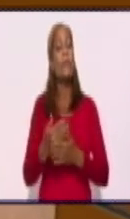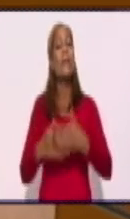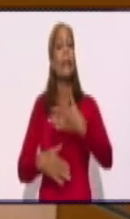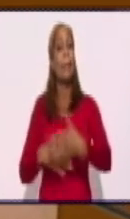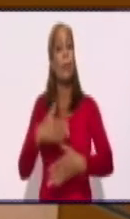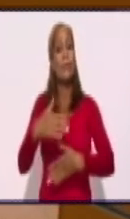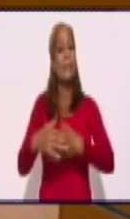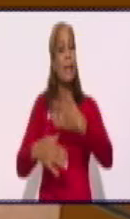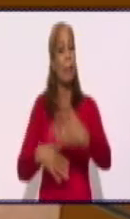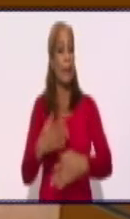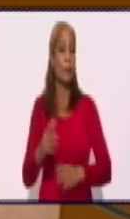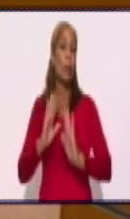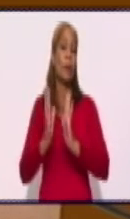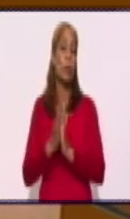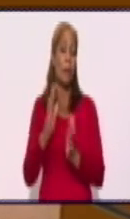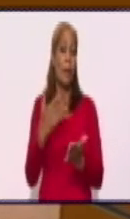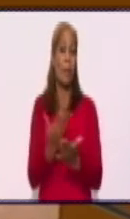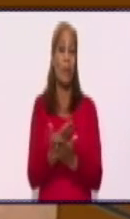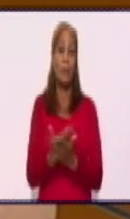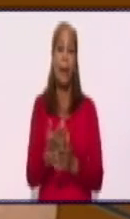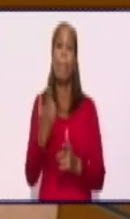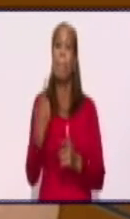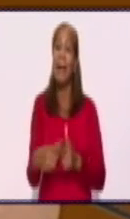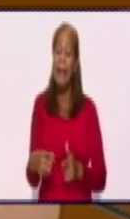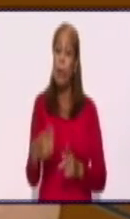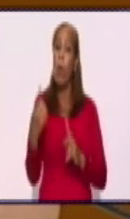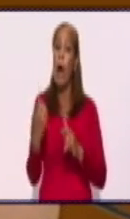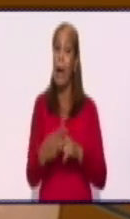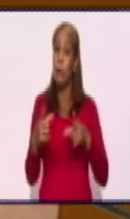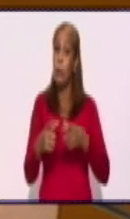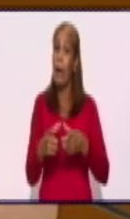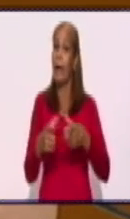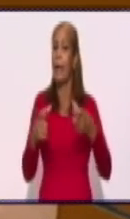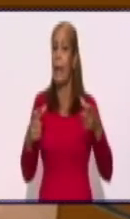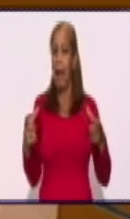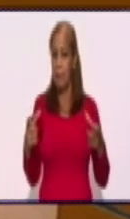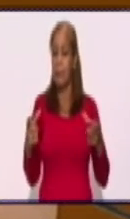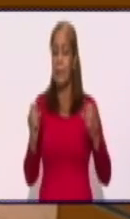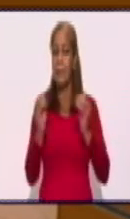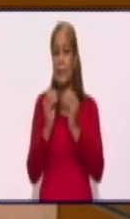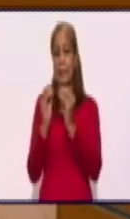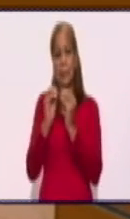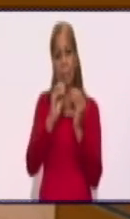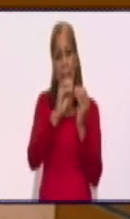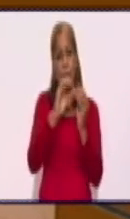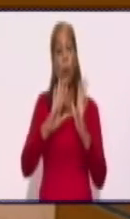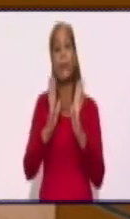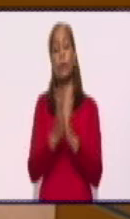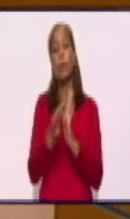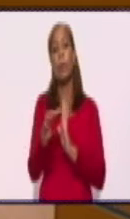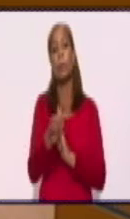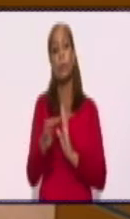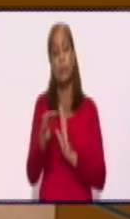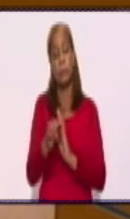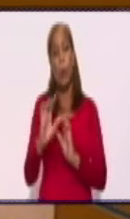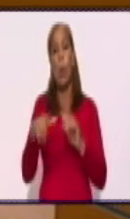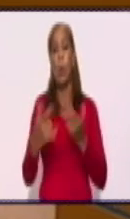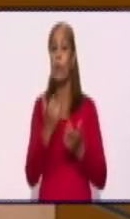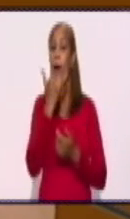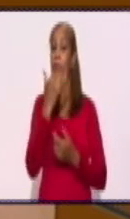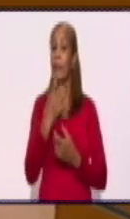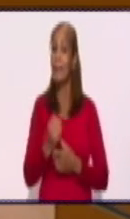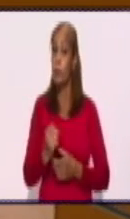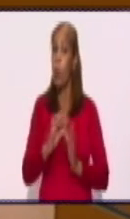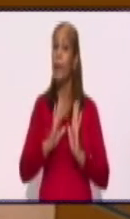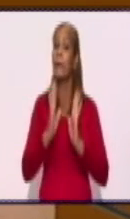muestras, pero de manera general hay una gran dispersión de la enfermedad en la provincia, con una afectación en la mayor parte